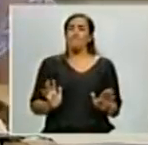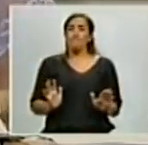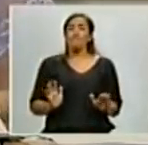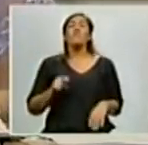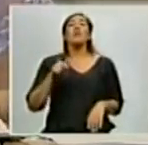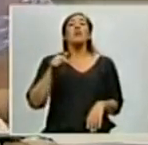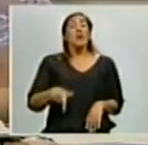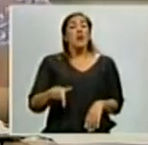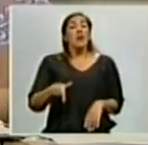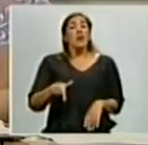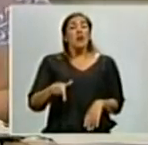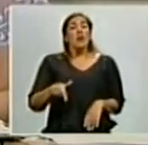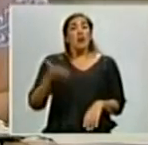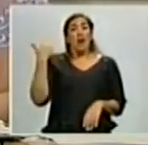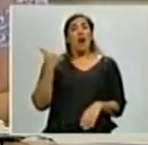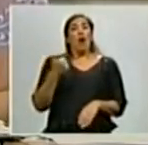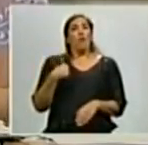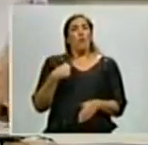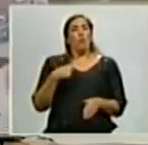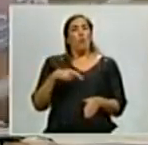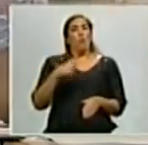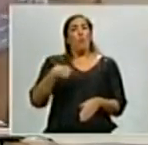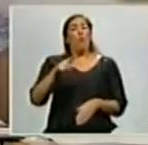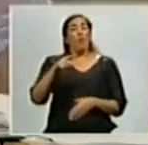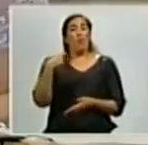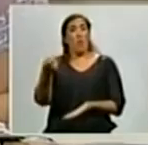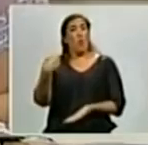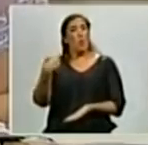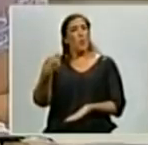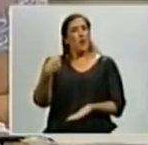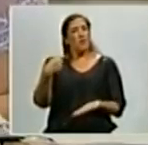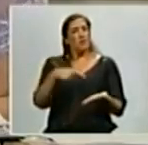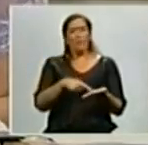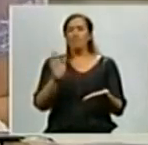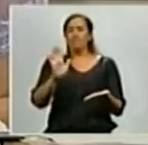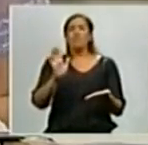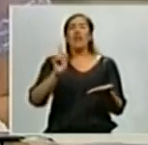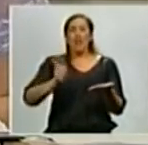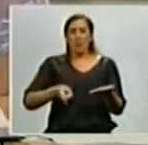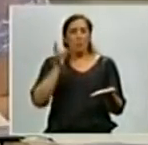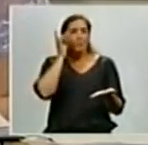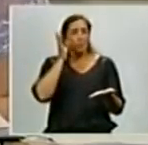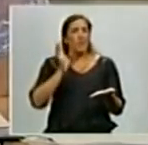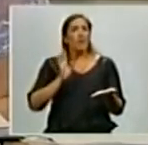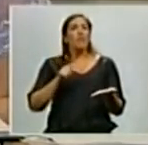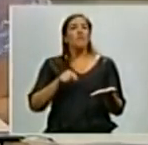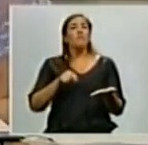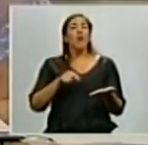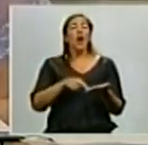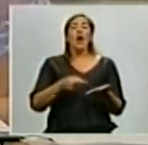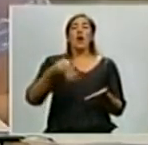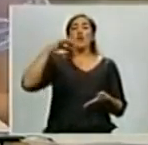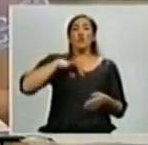instaló la jubilación, no, también, perdón, y el haber medio,